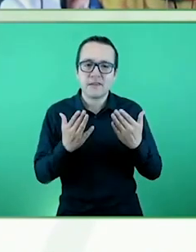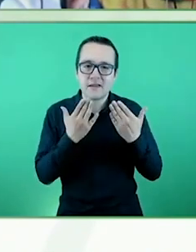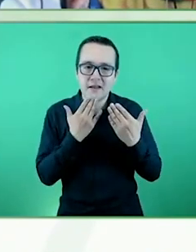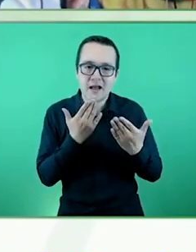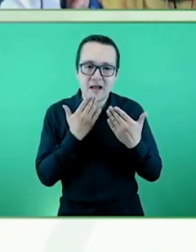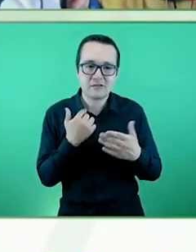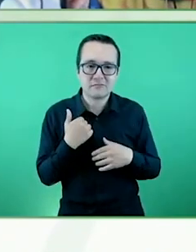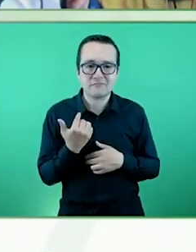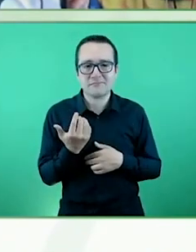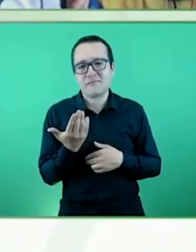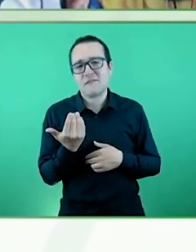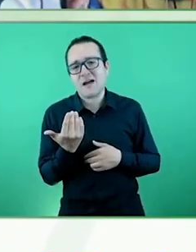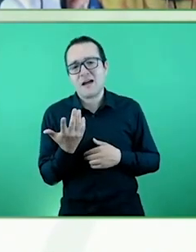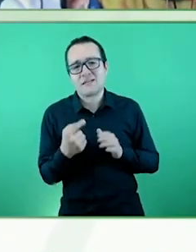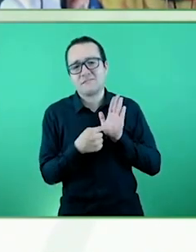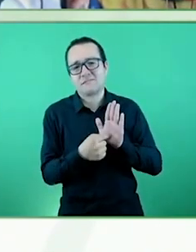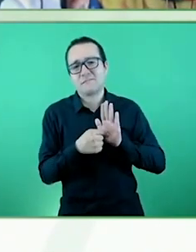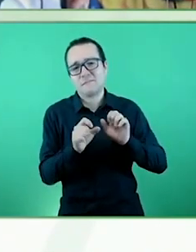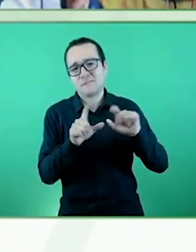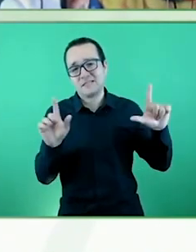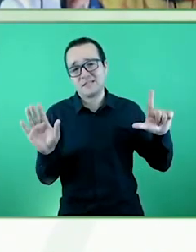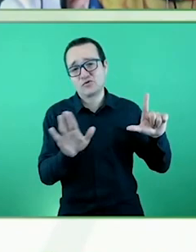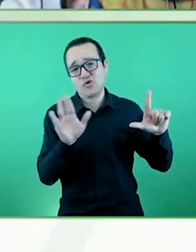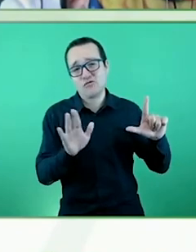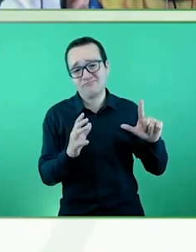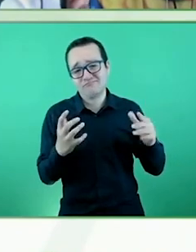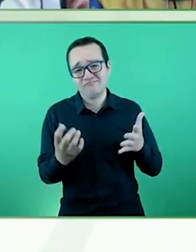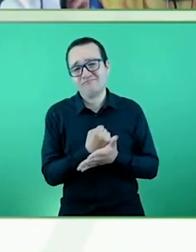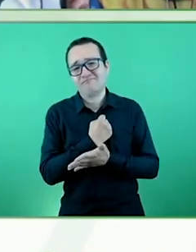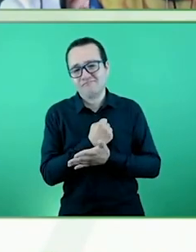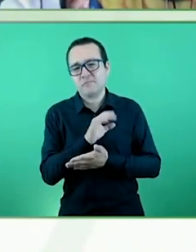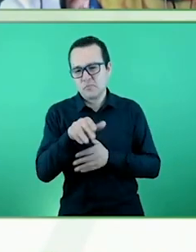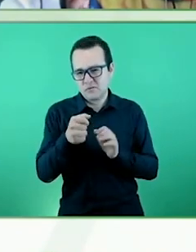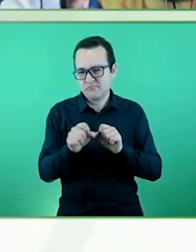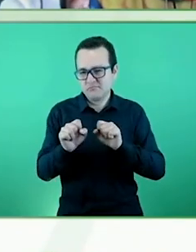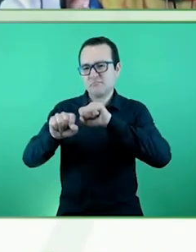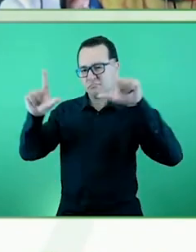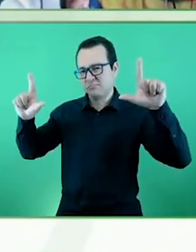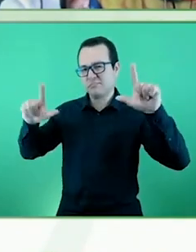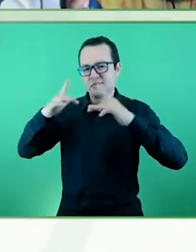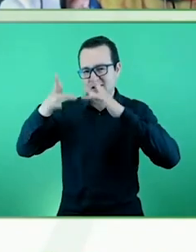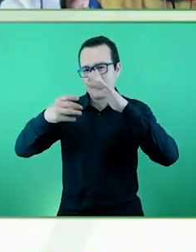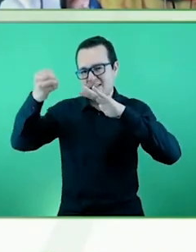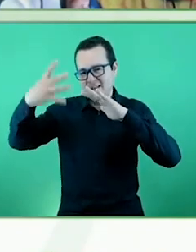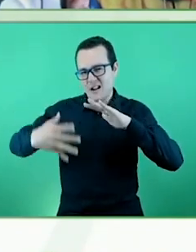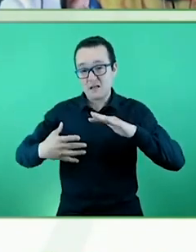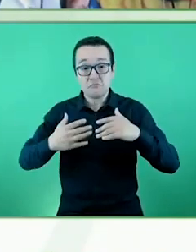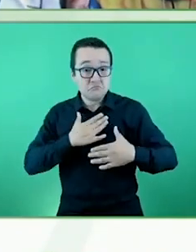encontrarla y que pueda quedarse en las redes y estoy abierta a cualquier pregunta. Muchas gracias.